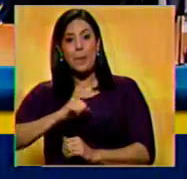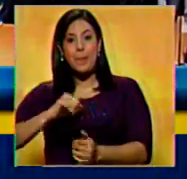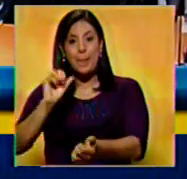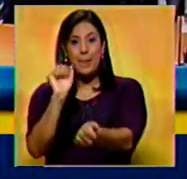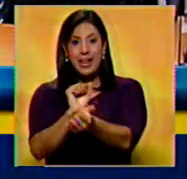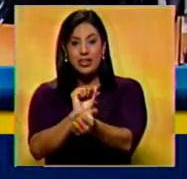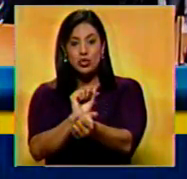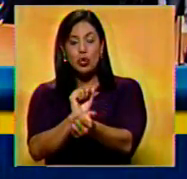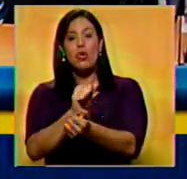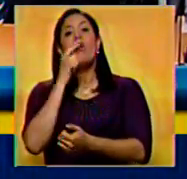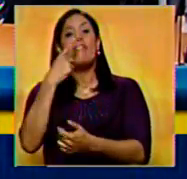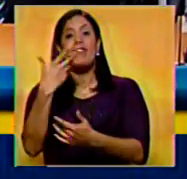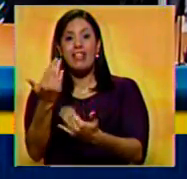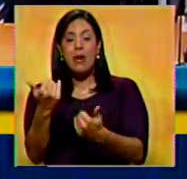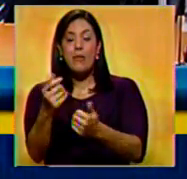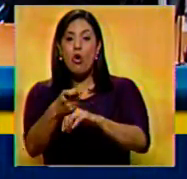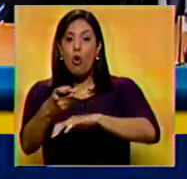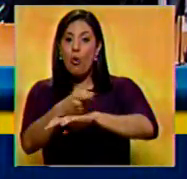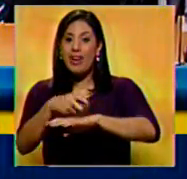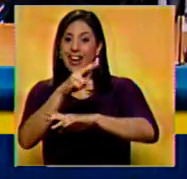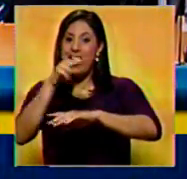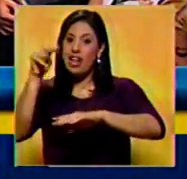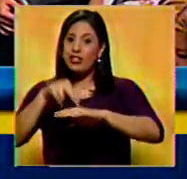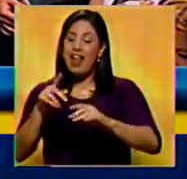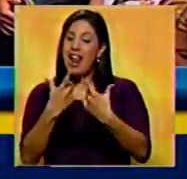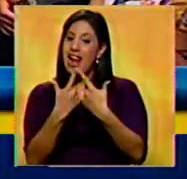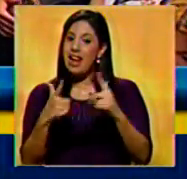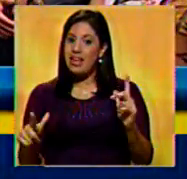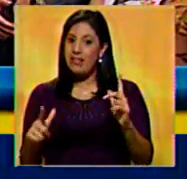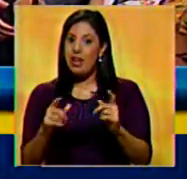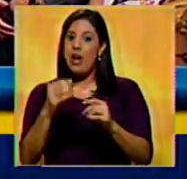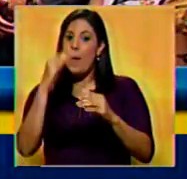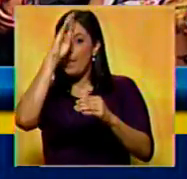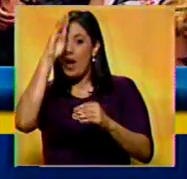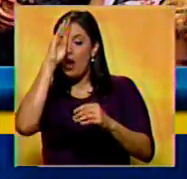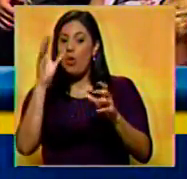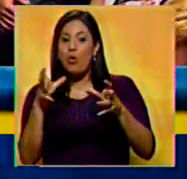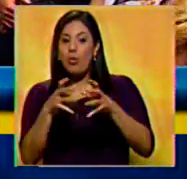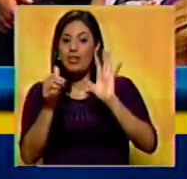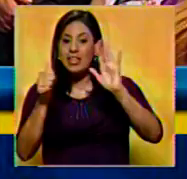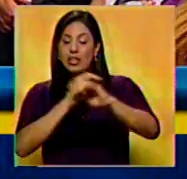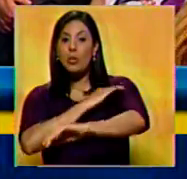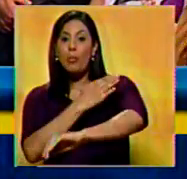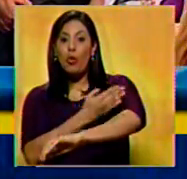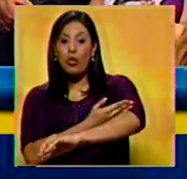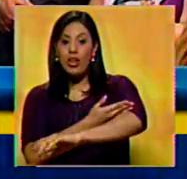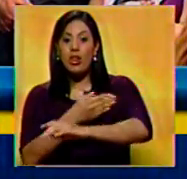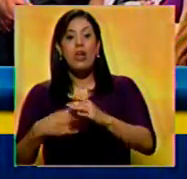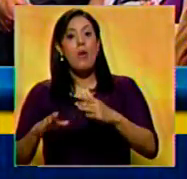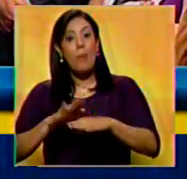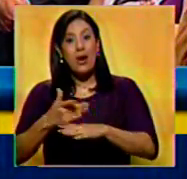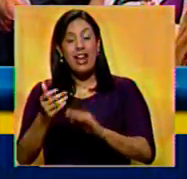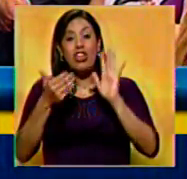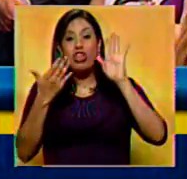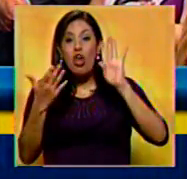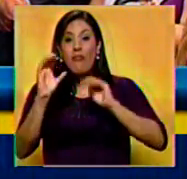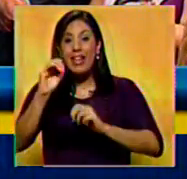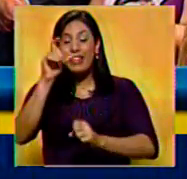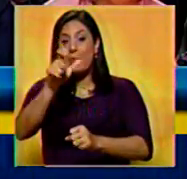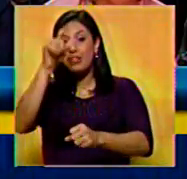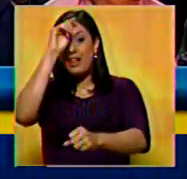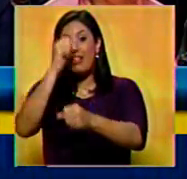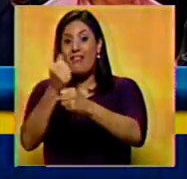de libertad, le piden al Gobierno Nacional liberar una de las cuentas del Grupo Sexto Poder, toda vez que hay más de 90